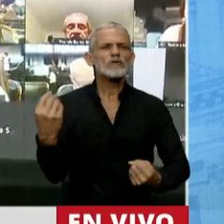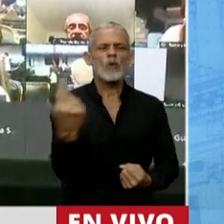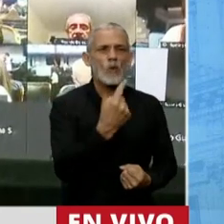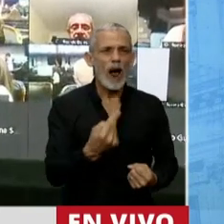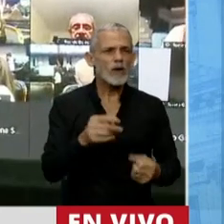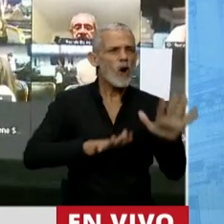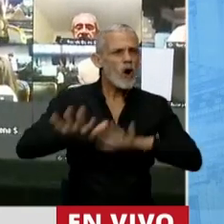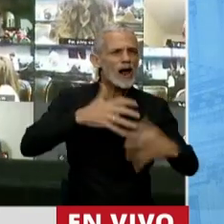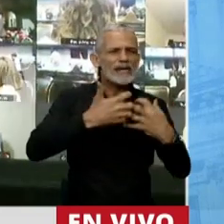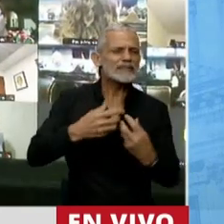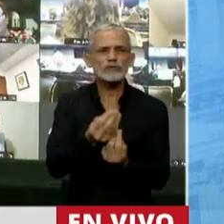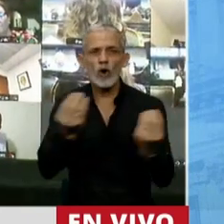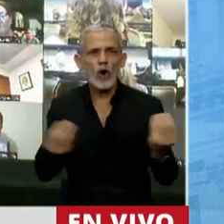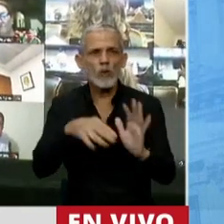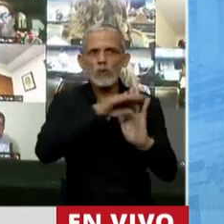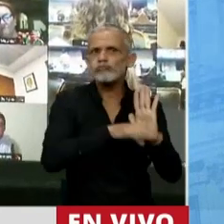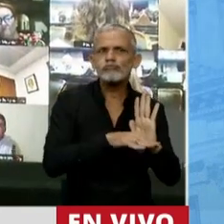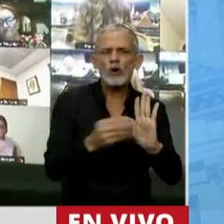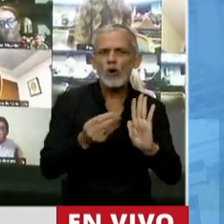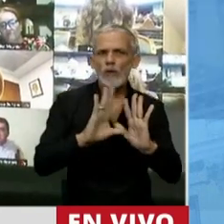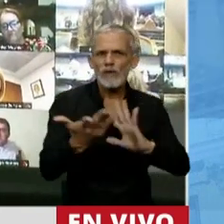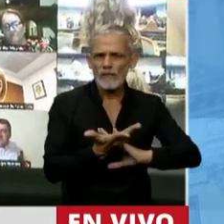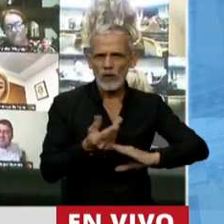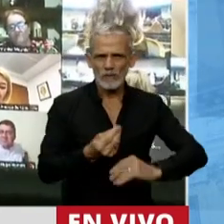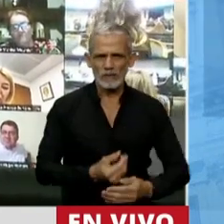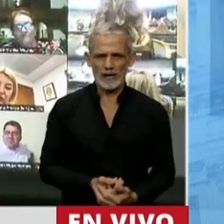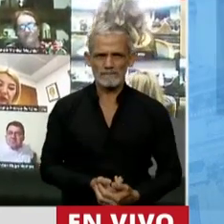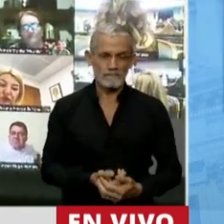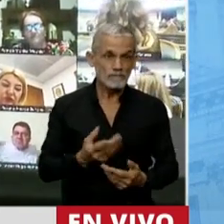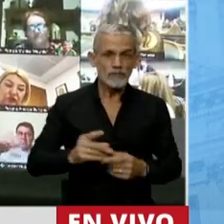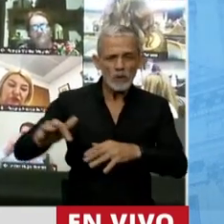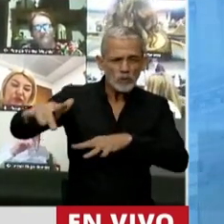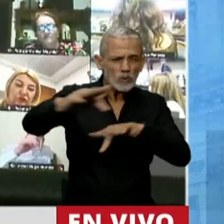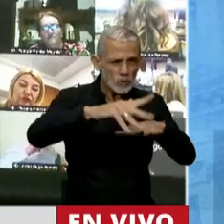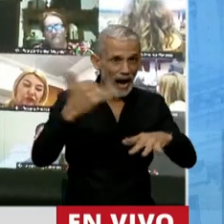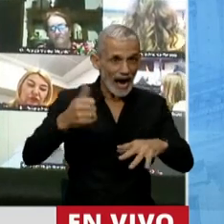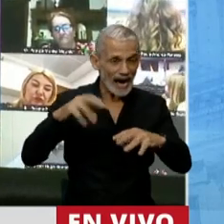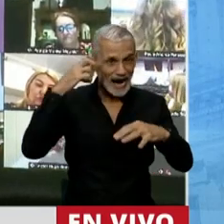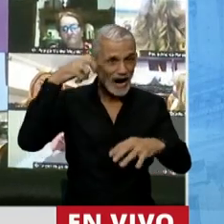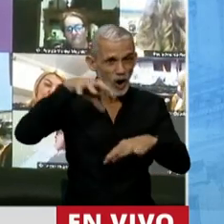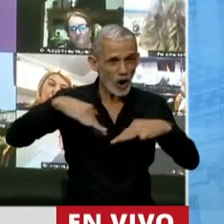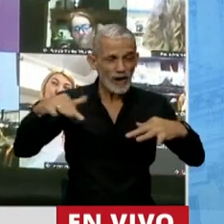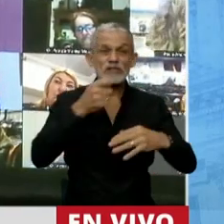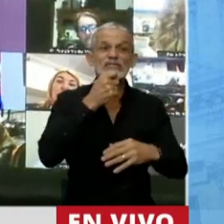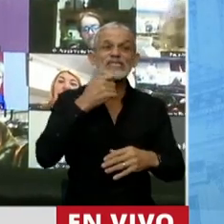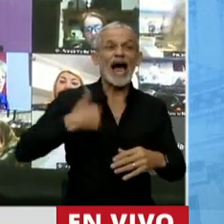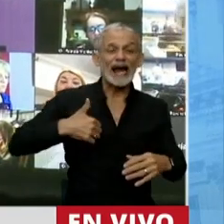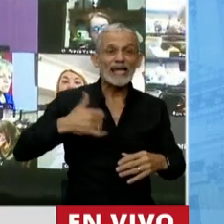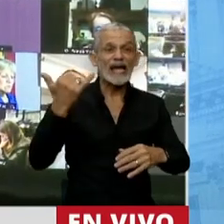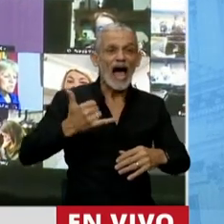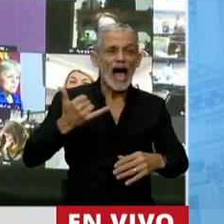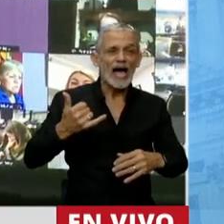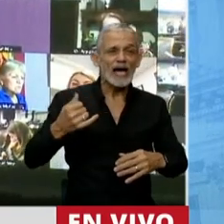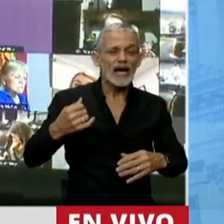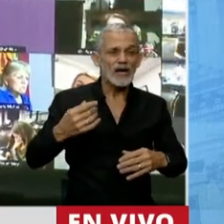organización, qué reglas tenemos que tener. Ha circulado por acá la idea de que si la Argentina tiene mucha